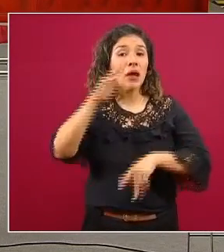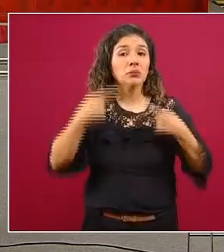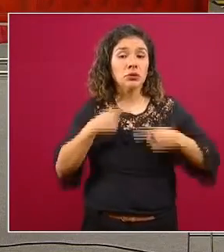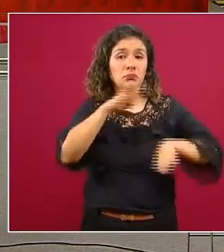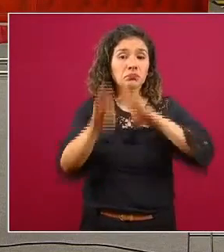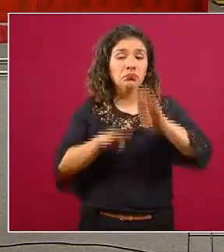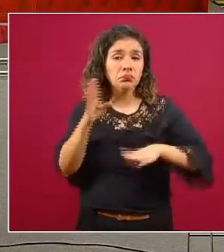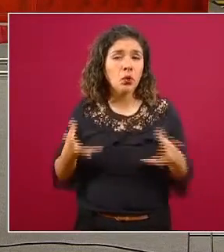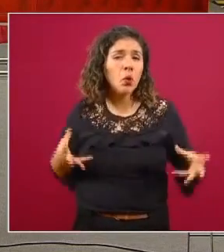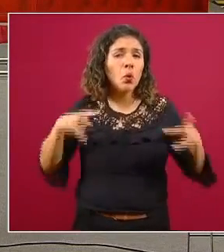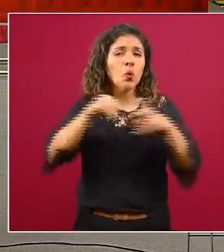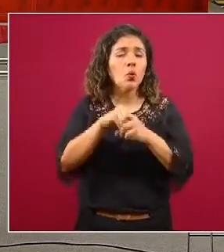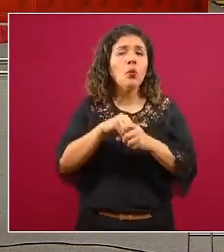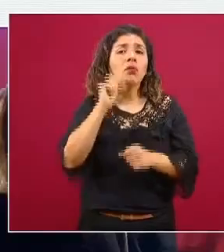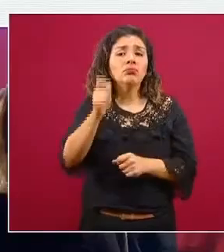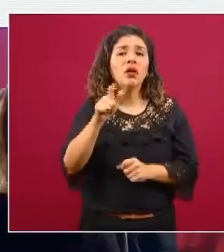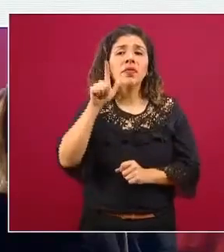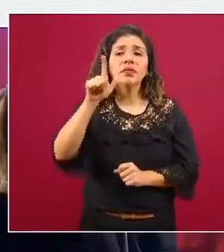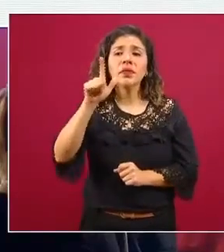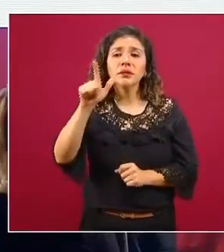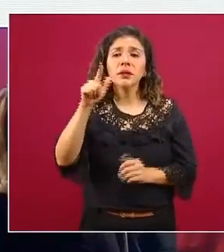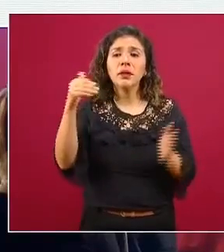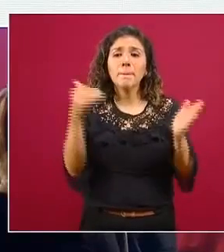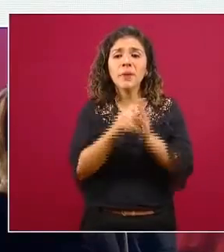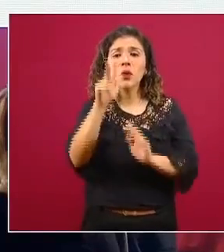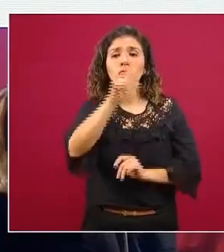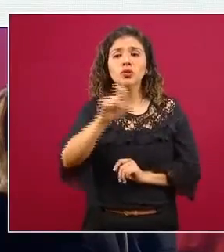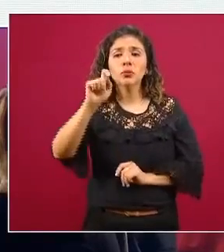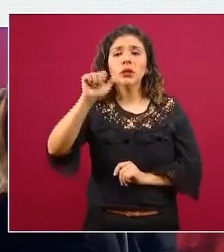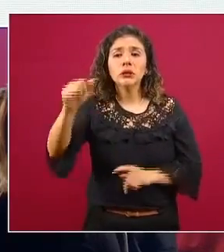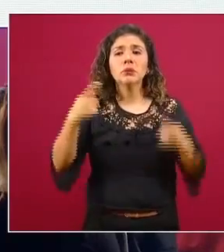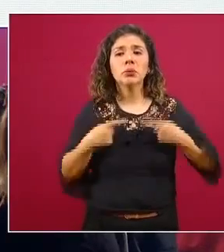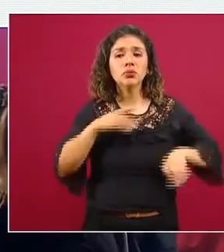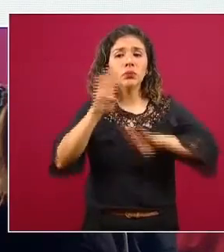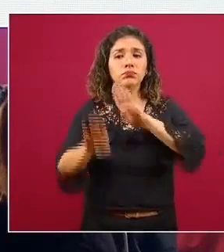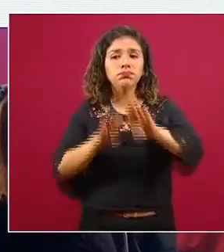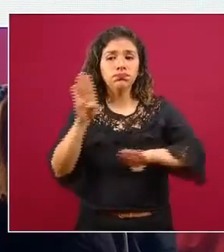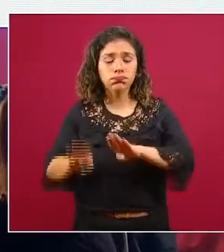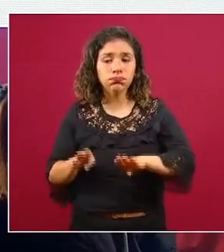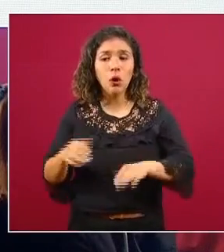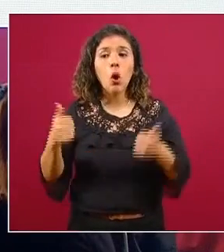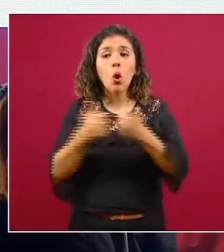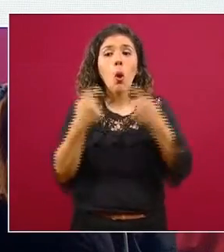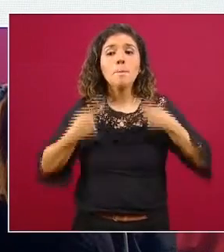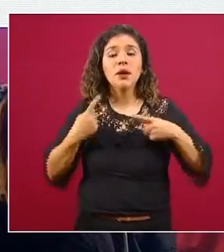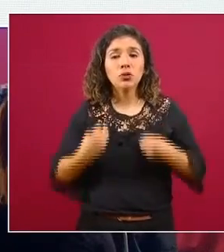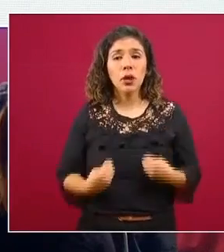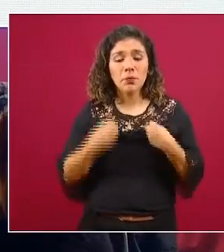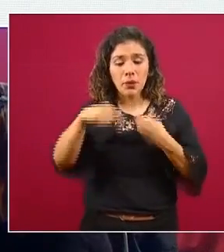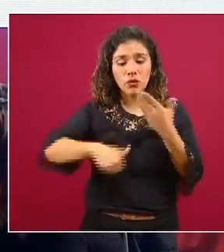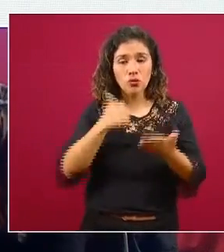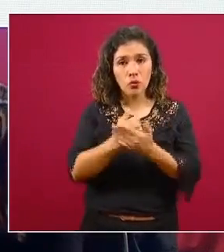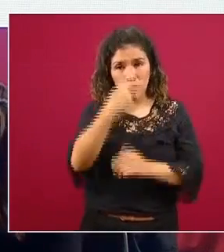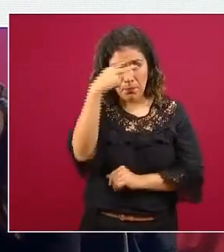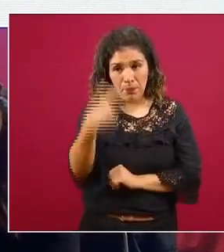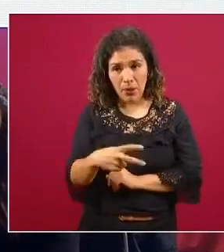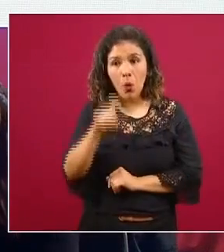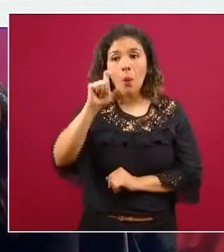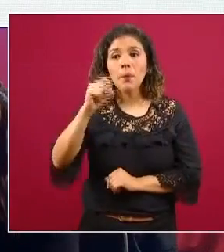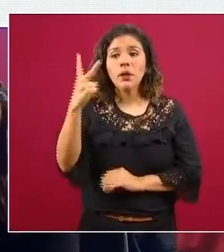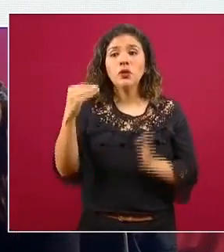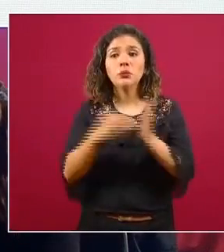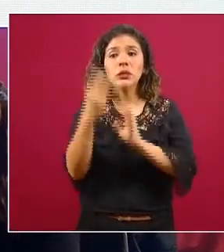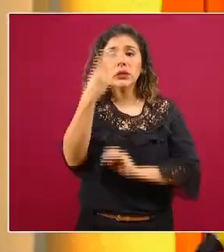en el total de las causas de 17.826 fallecimientos en residentes de la Ciudad de México 22.366